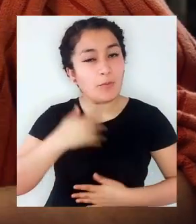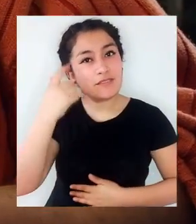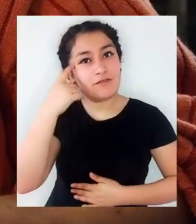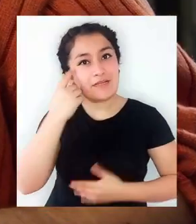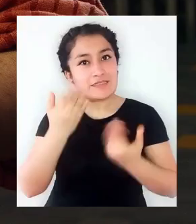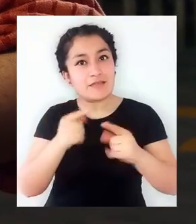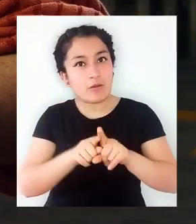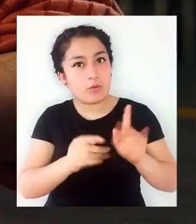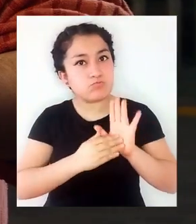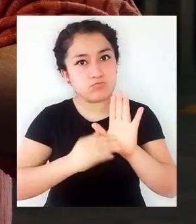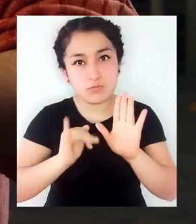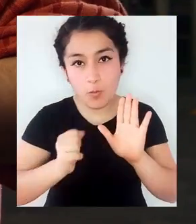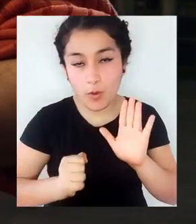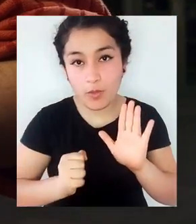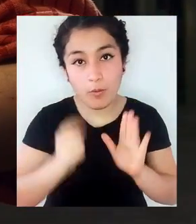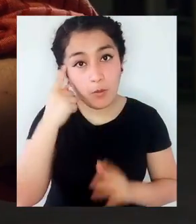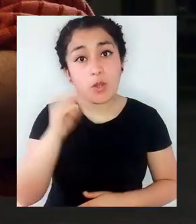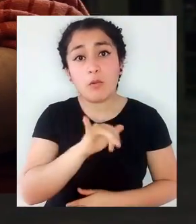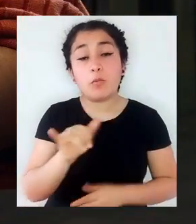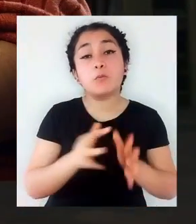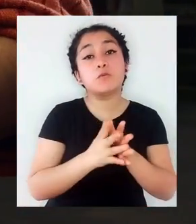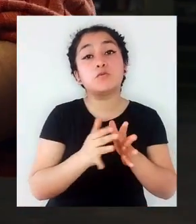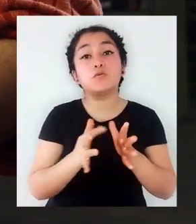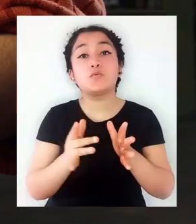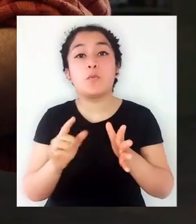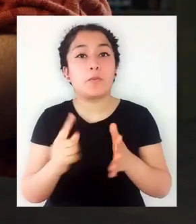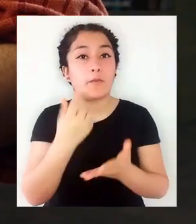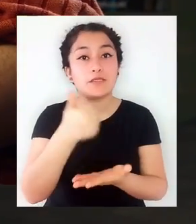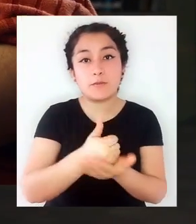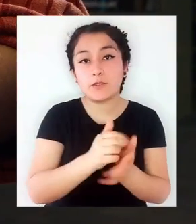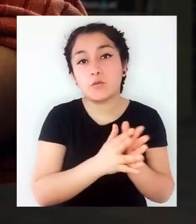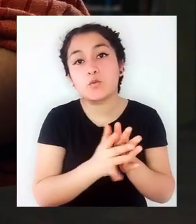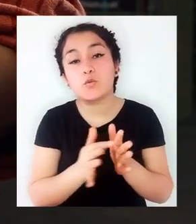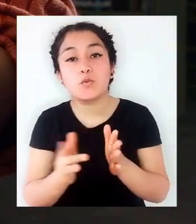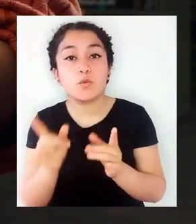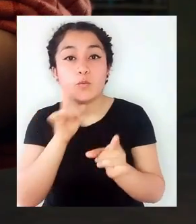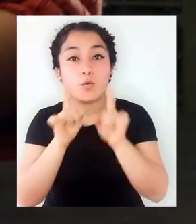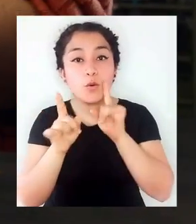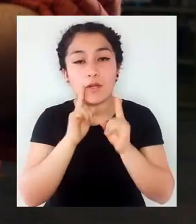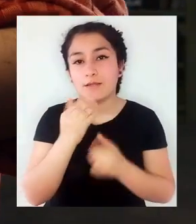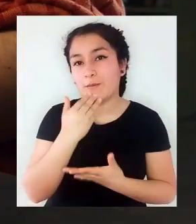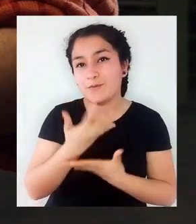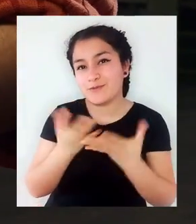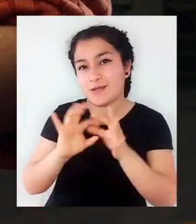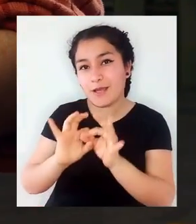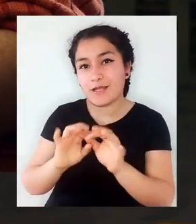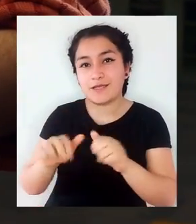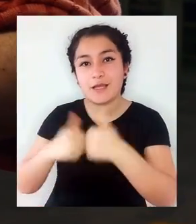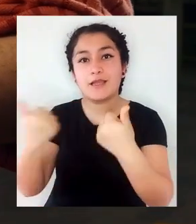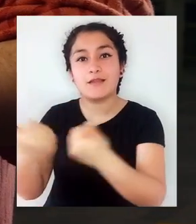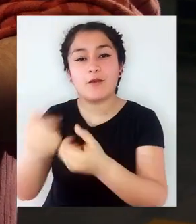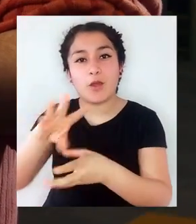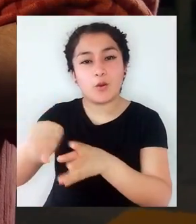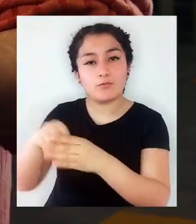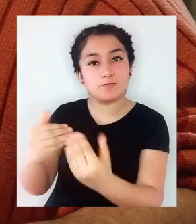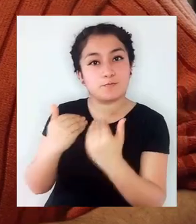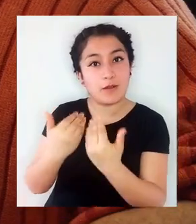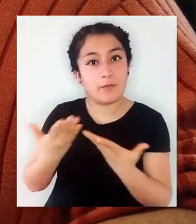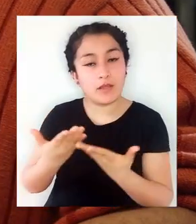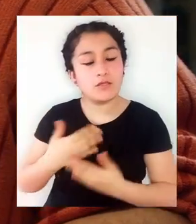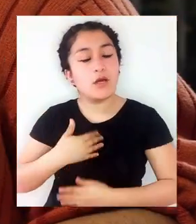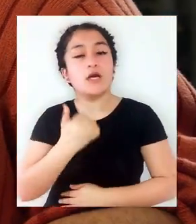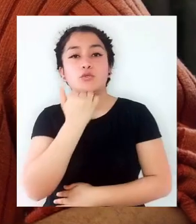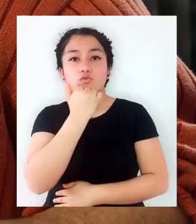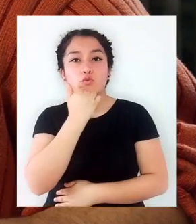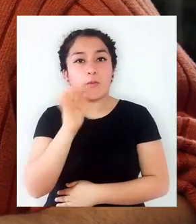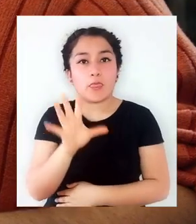aún debía probarlo. Sin embargo, luego con el paso del primer semestre, las primeras evaluaciones y también gracias al acompañamiento de la Dirección de Inclusión, me